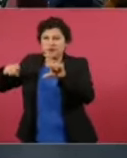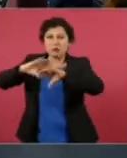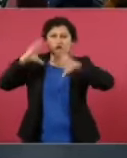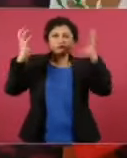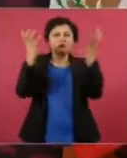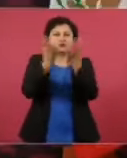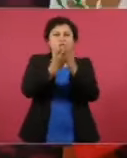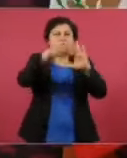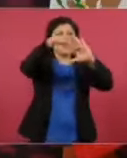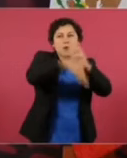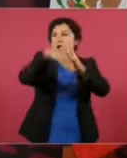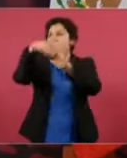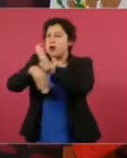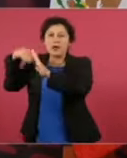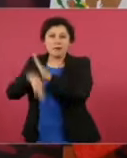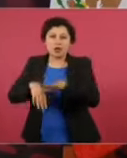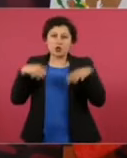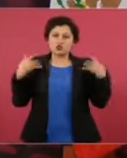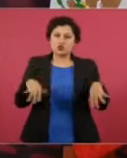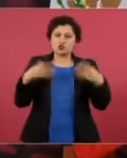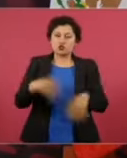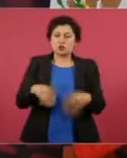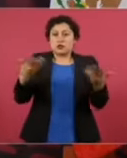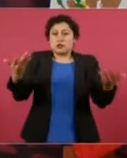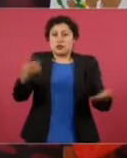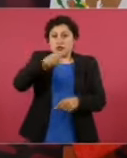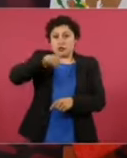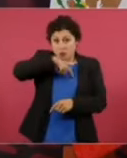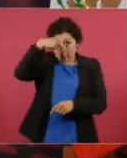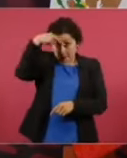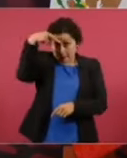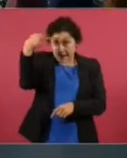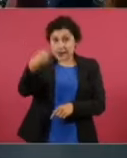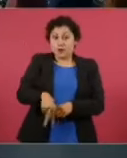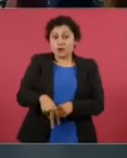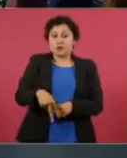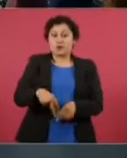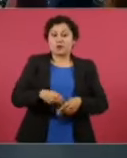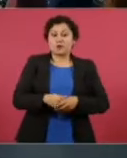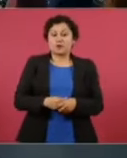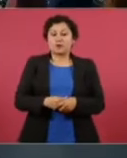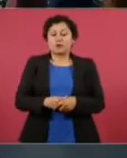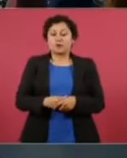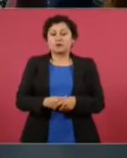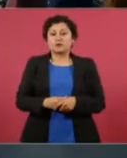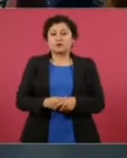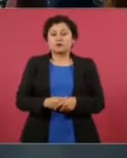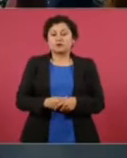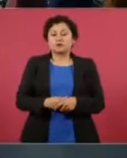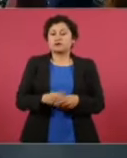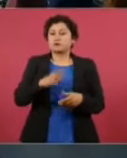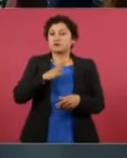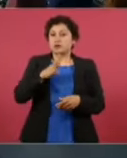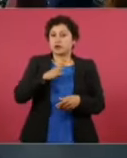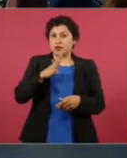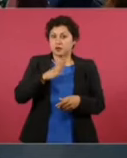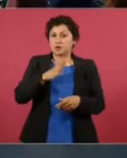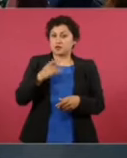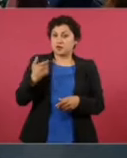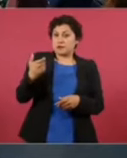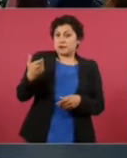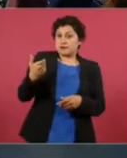Y en el caso de nosotros, estamos 19.32